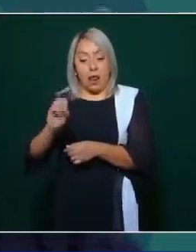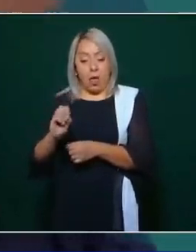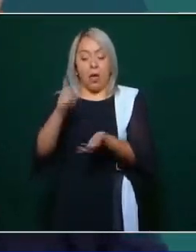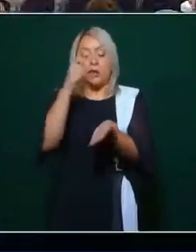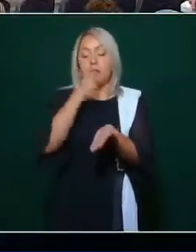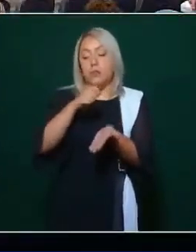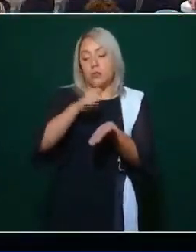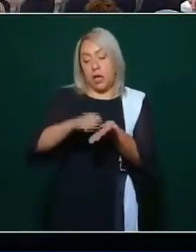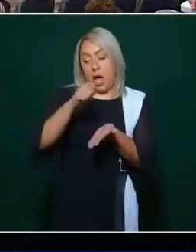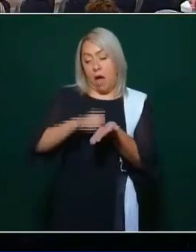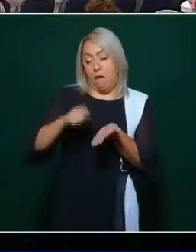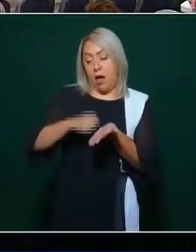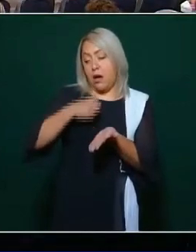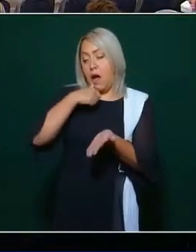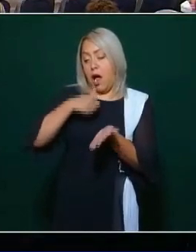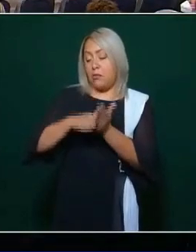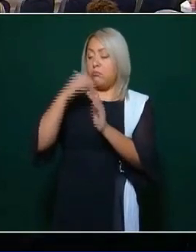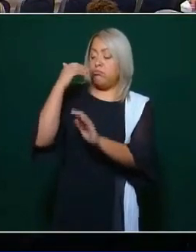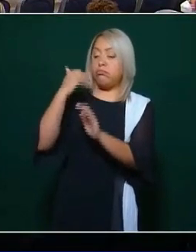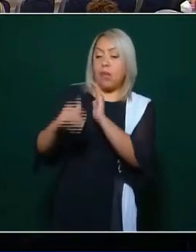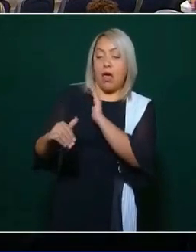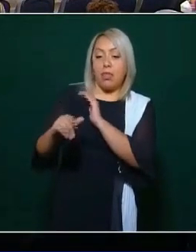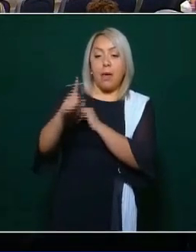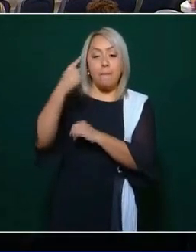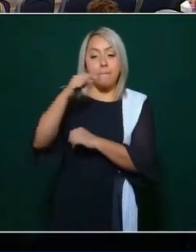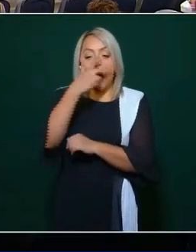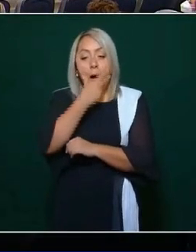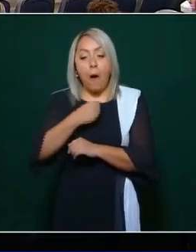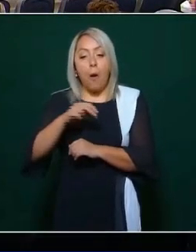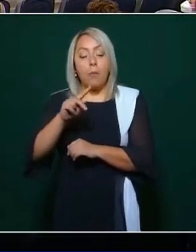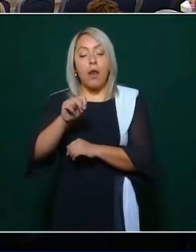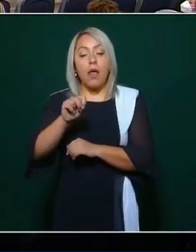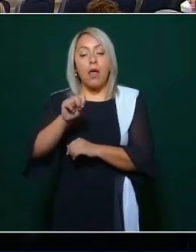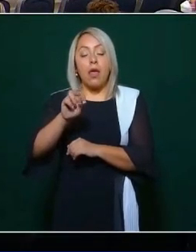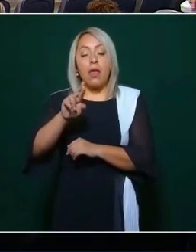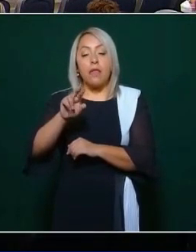imagínese diciéndole